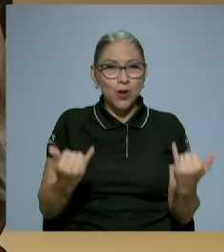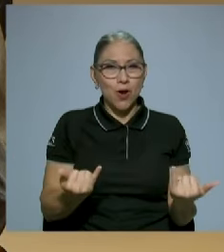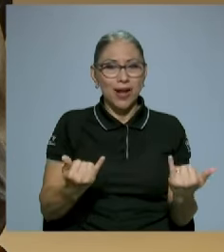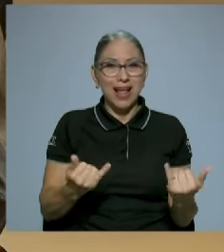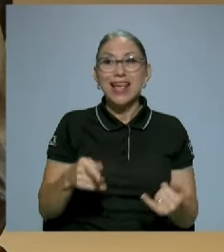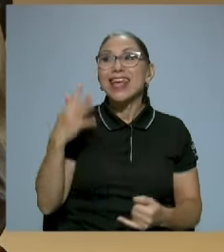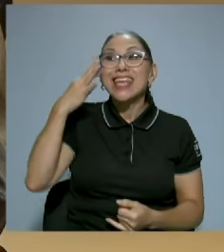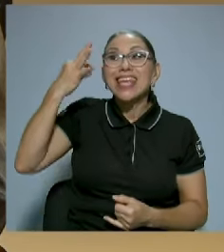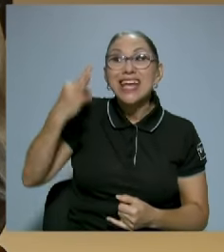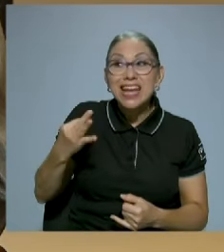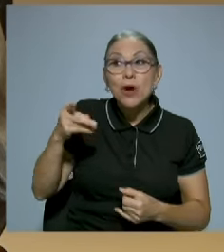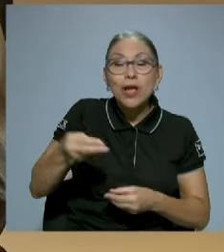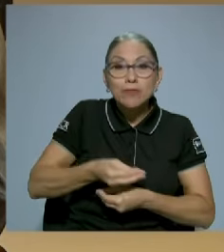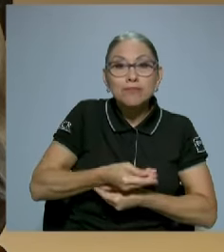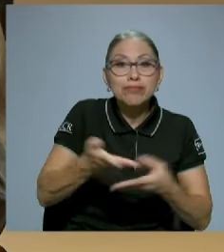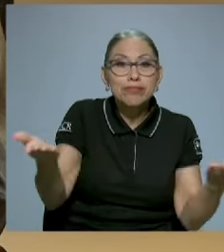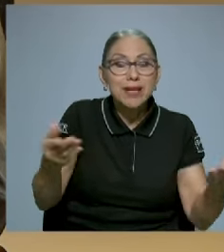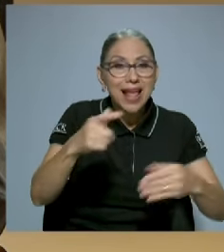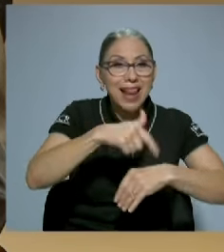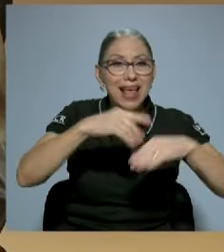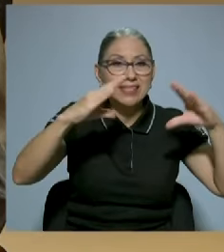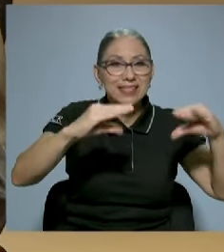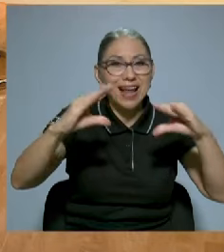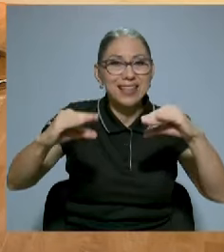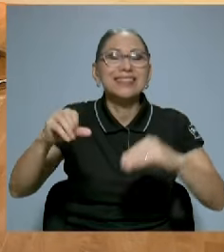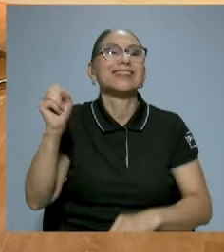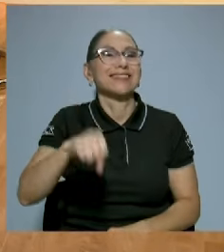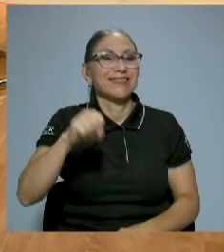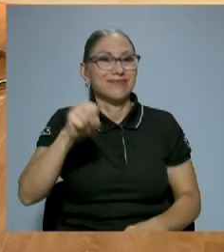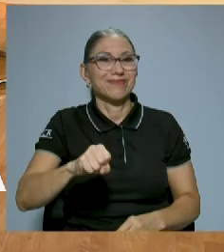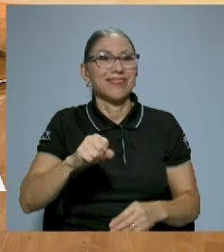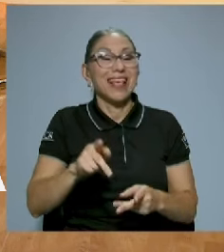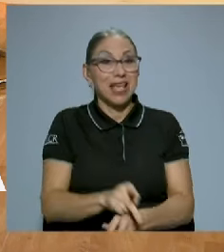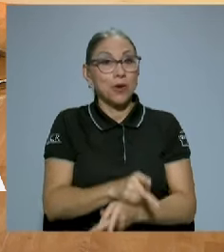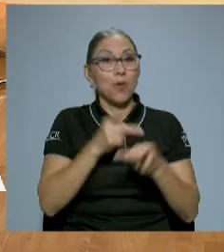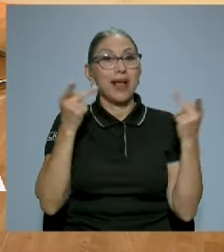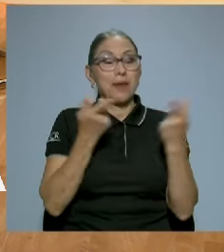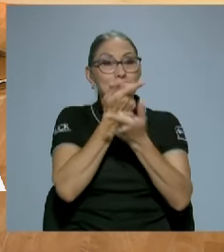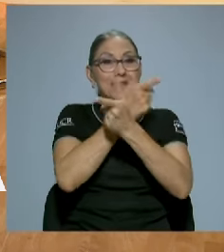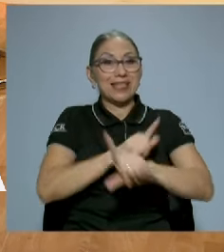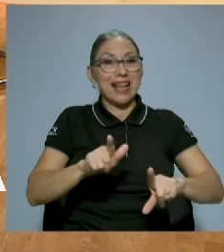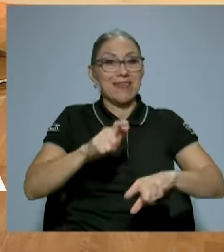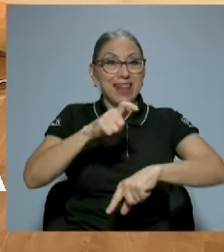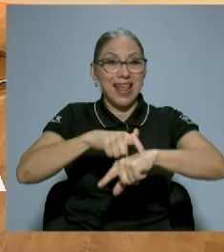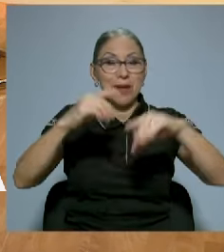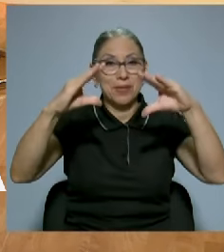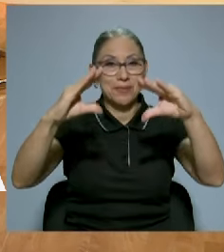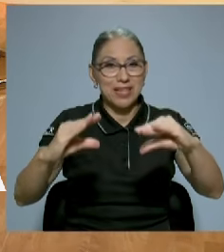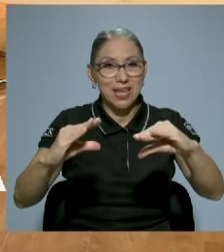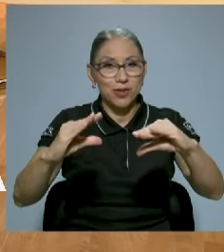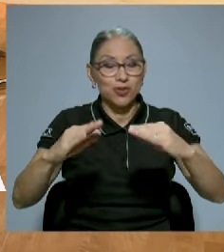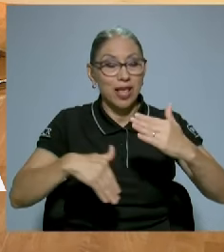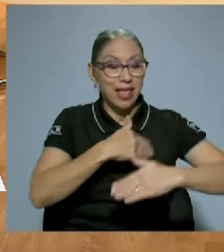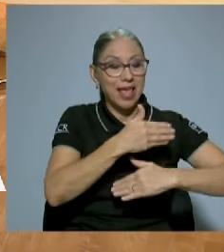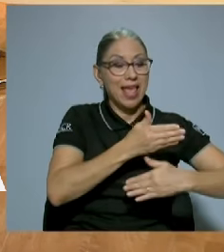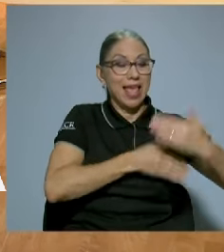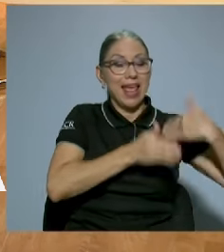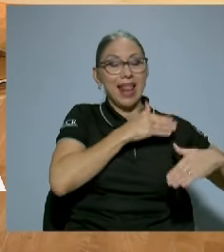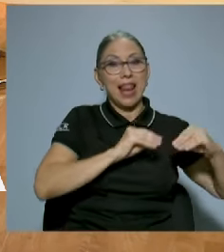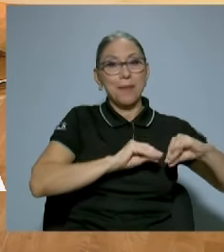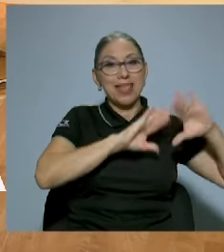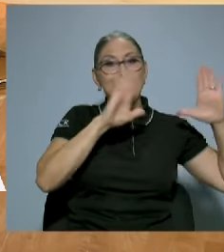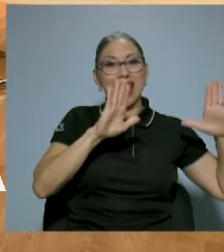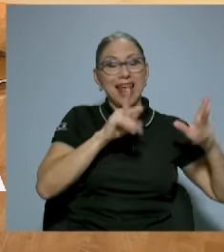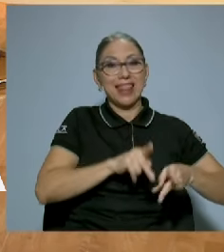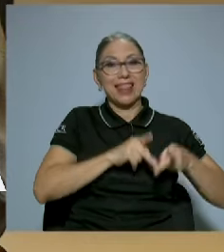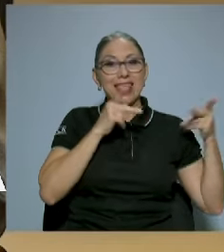a las 4 de la tarde. tardes, sí. Era un periódico, igual que la prensa libre, eran dos despertinos. En la mañana estaba el diario Costa Rica y luego en